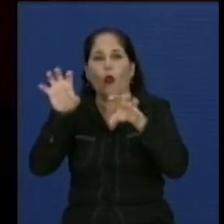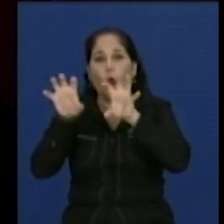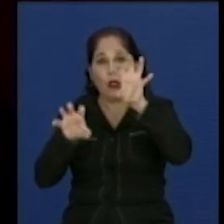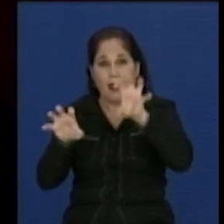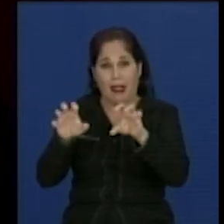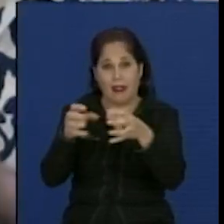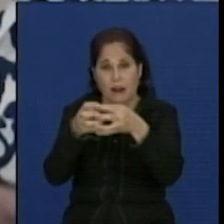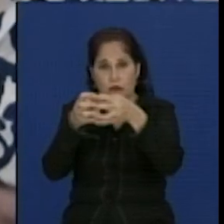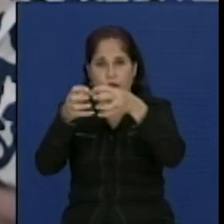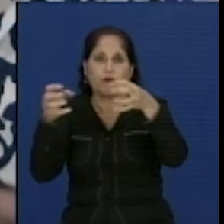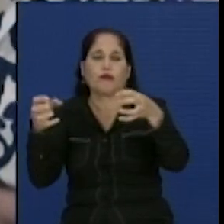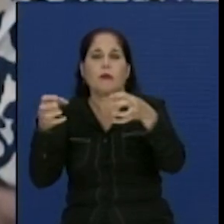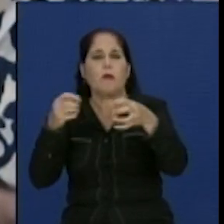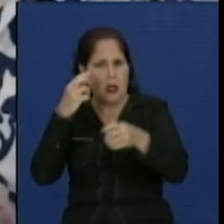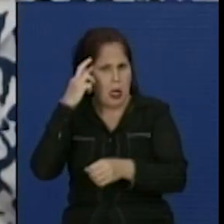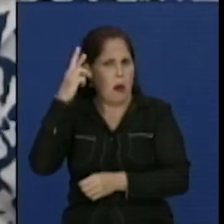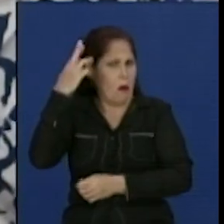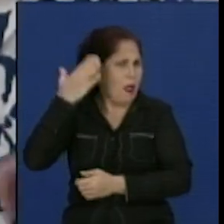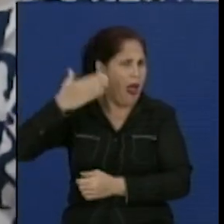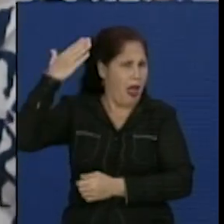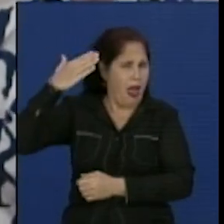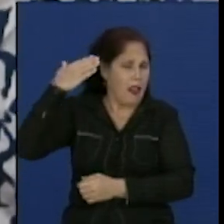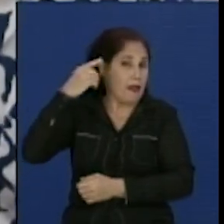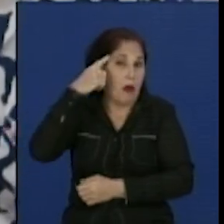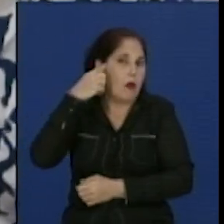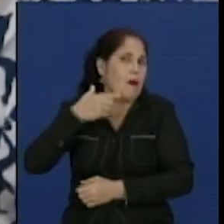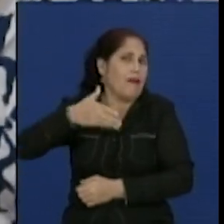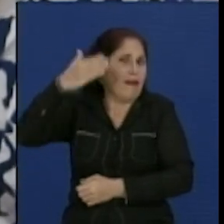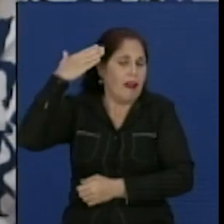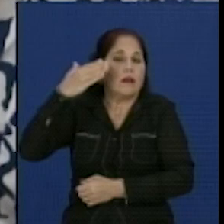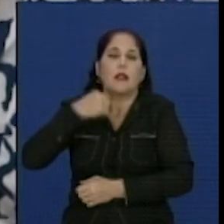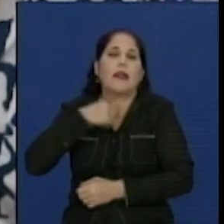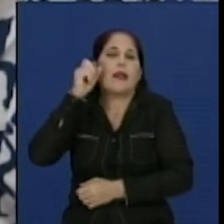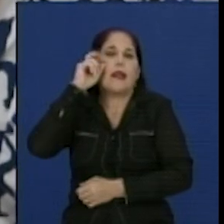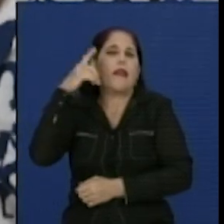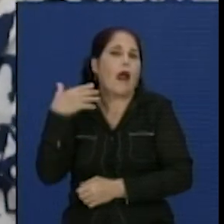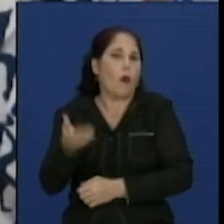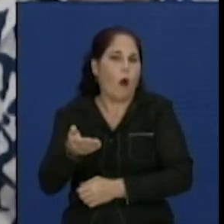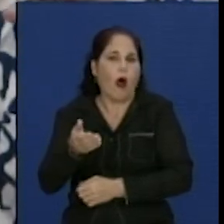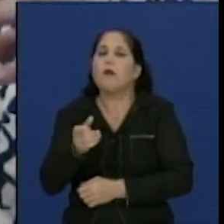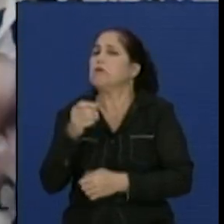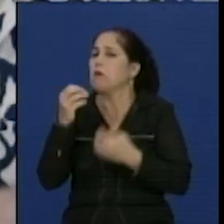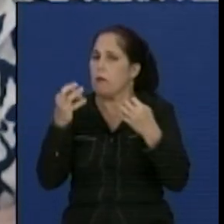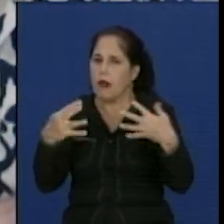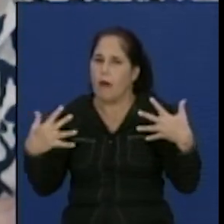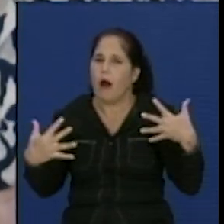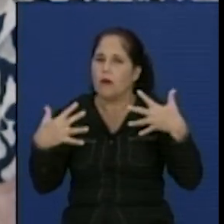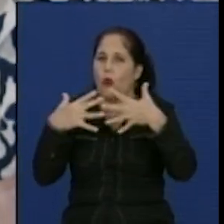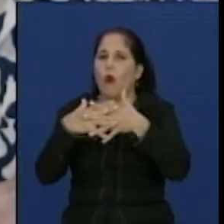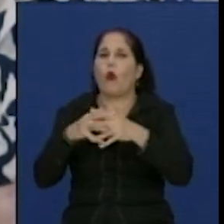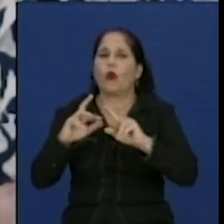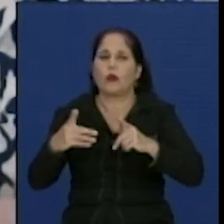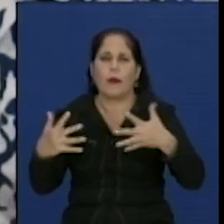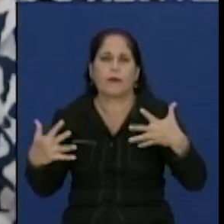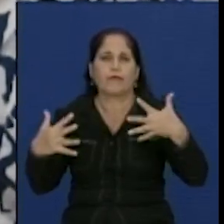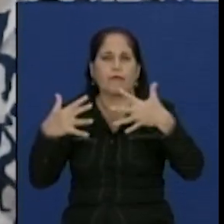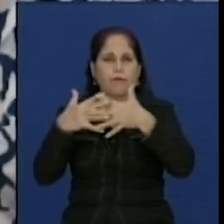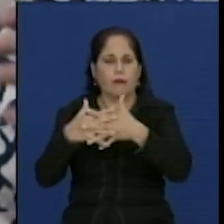parecen dos piezas de un rompecabezas. Entonces la metáfora, la idea es en cierta manera volver a Guana,